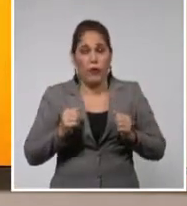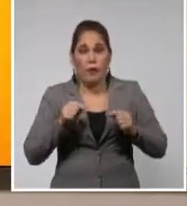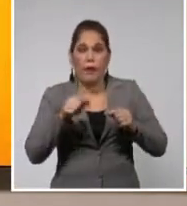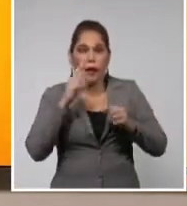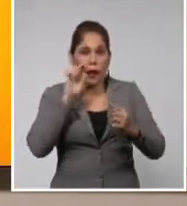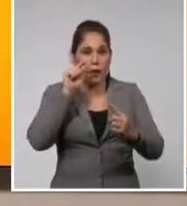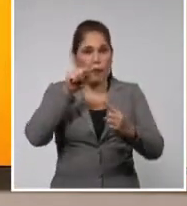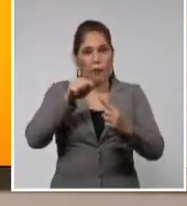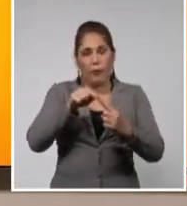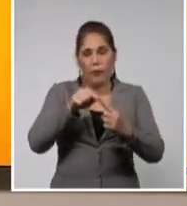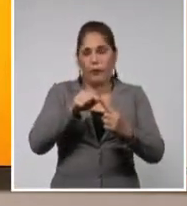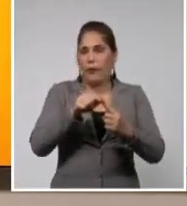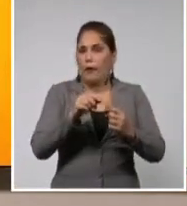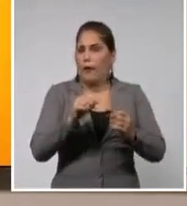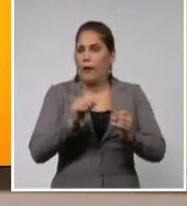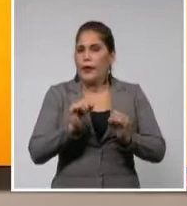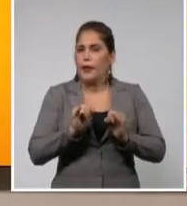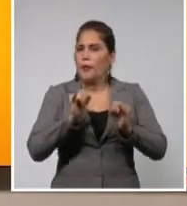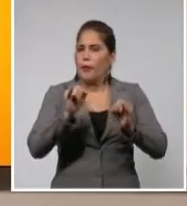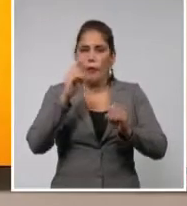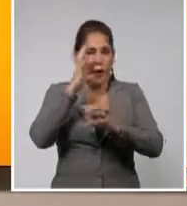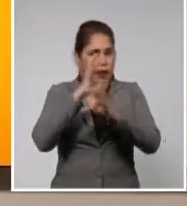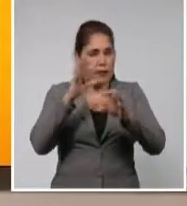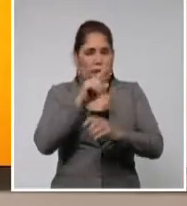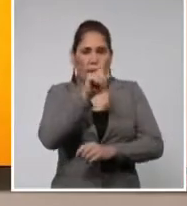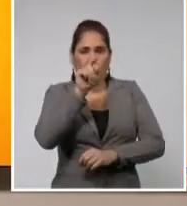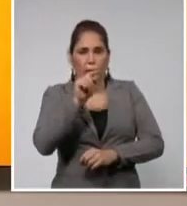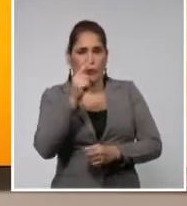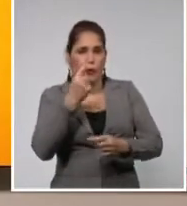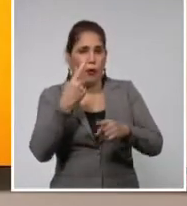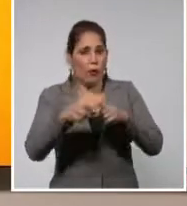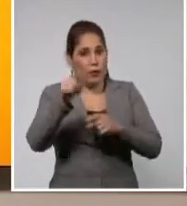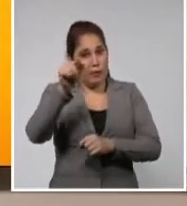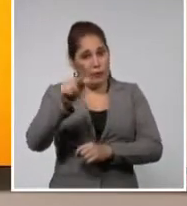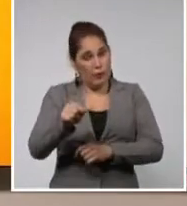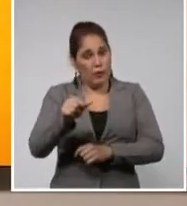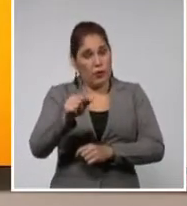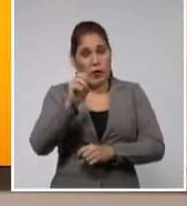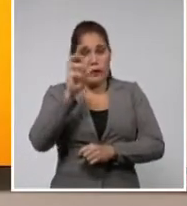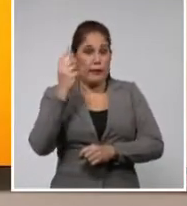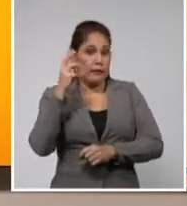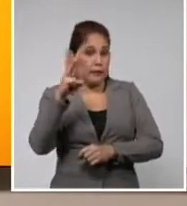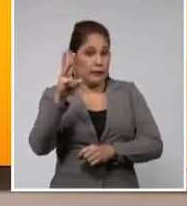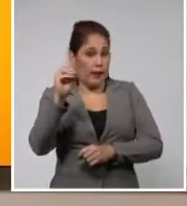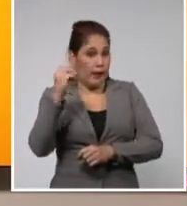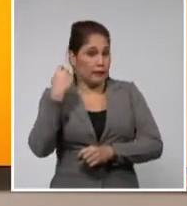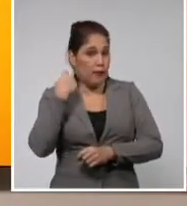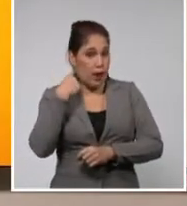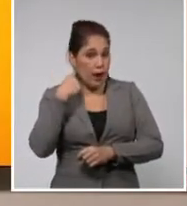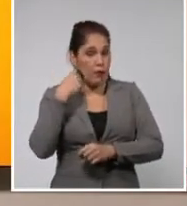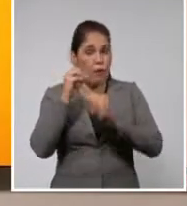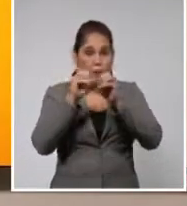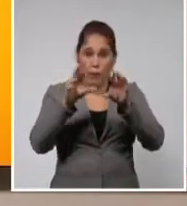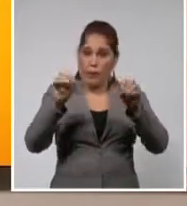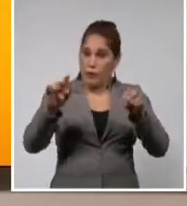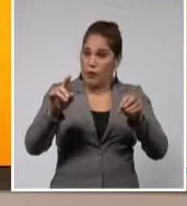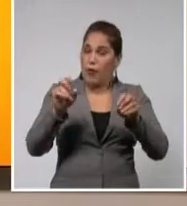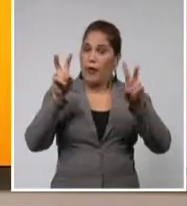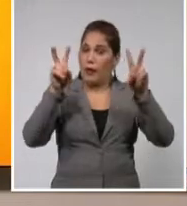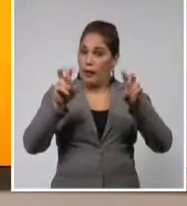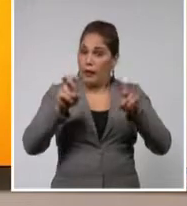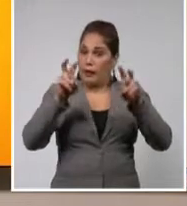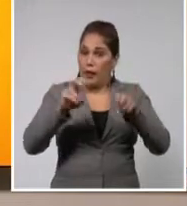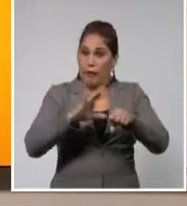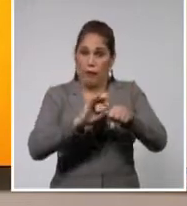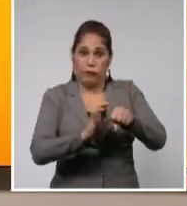importancia de comunicar la ciencia, aprovecho para preguntarle a alguien que ha dedicado tres décadas a la divulgación y promoción de estos temas, me refiero